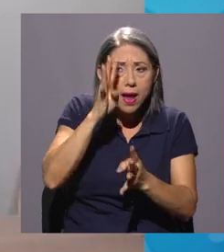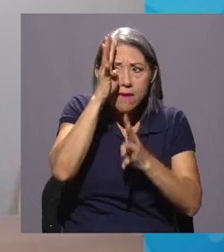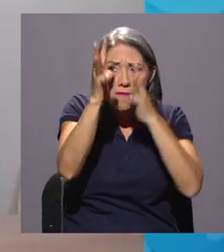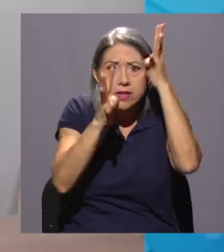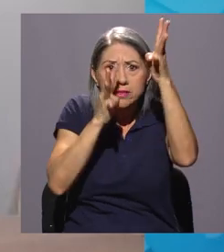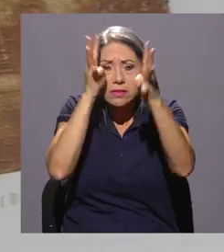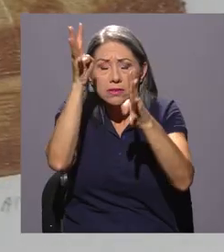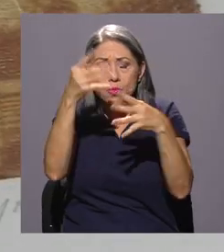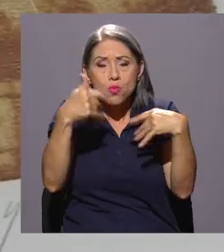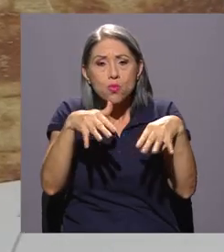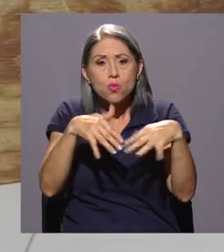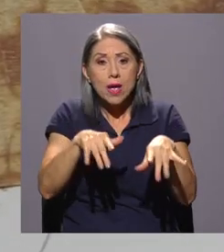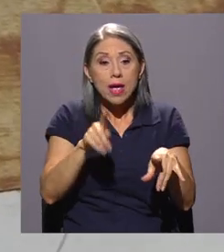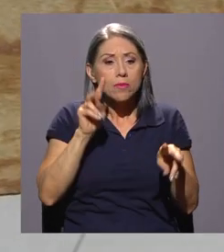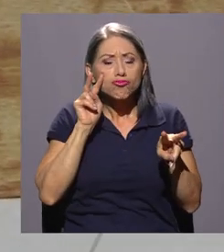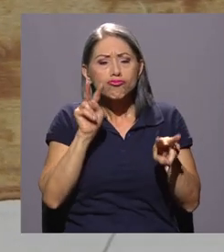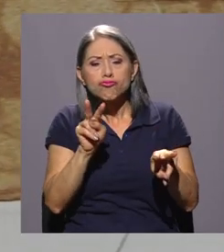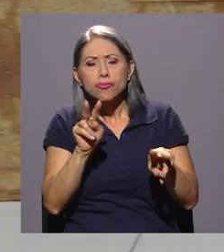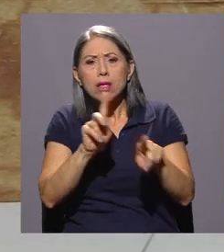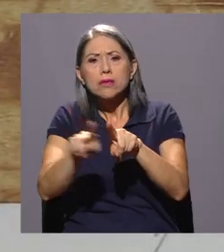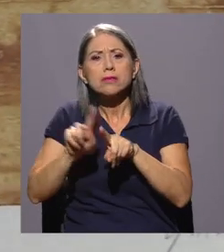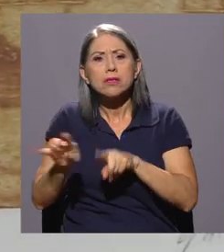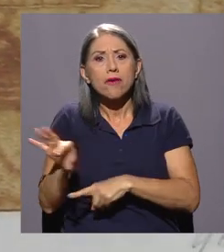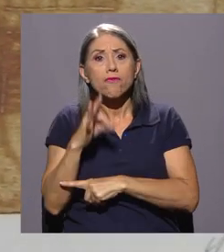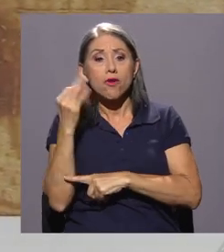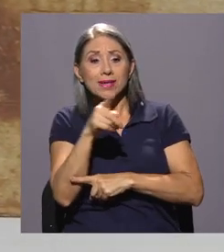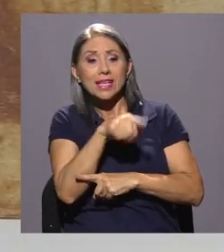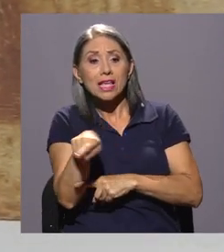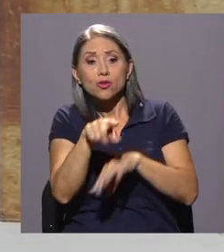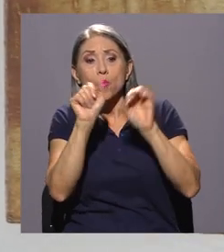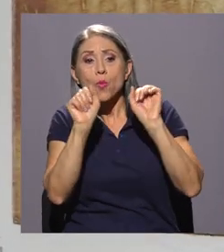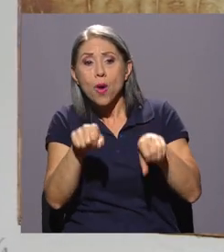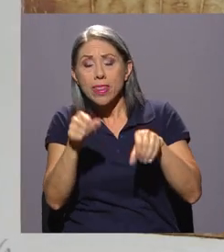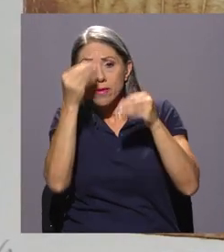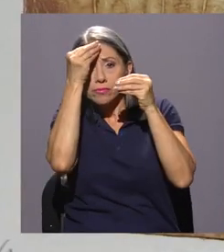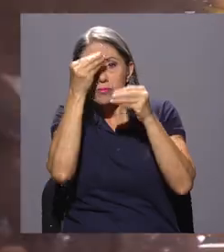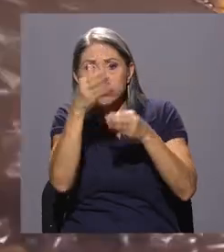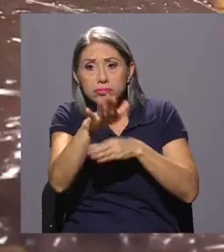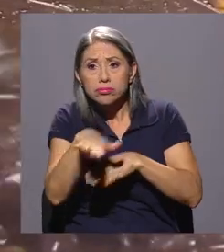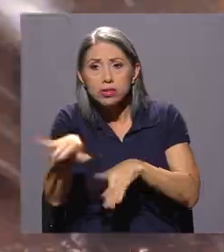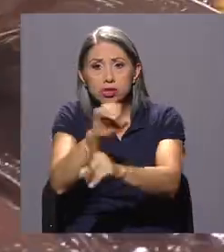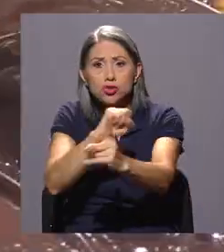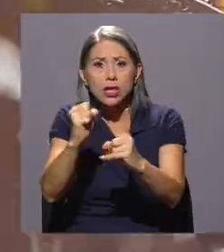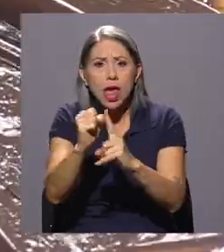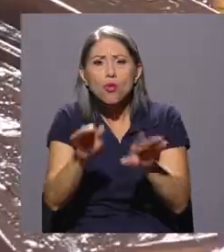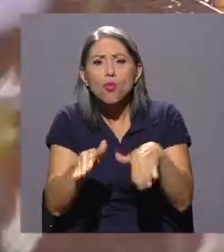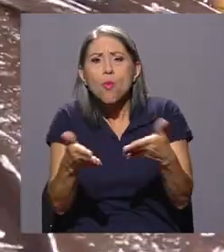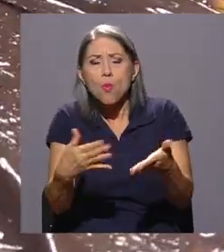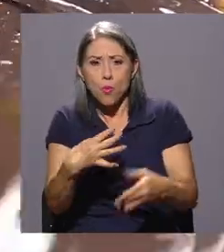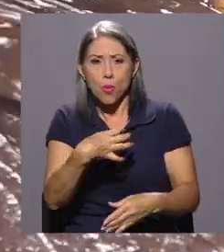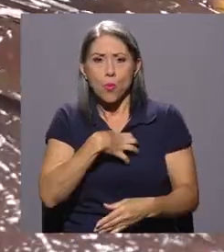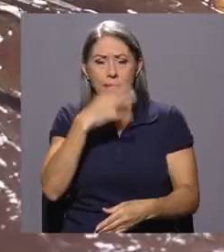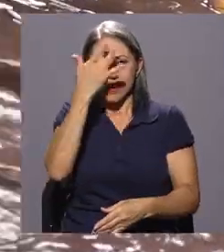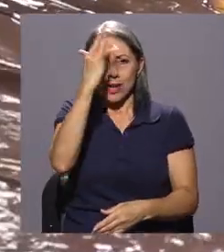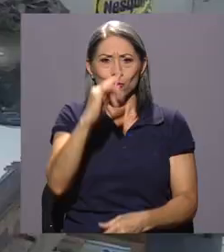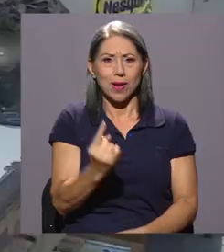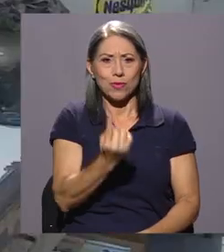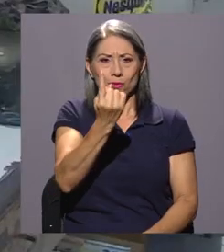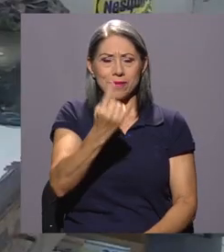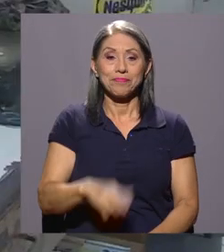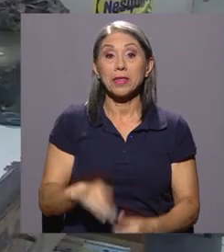creaciones y analizamos las distintas formas en que se podría transferir a la sociedad, una de ellas siendo la propiedad intelectual.